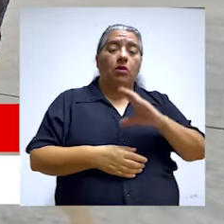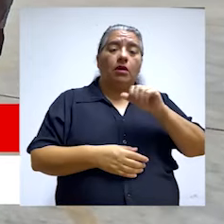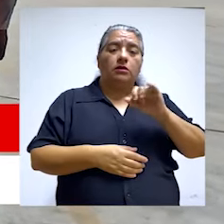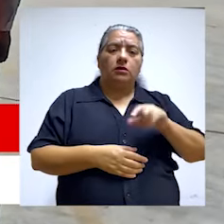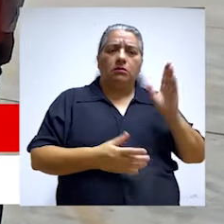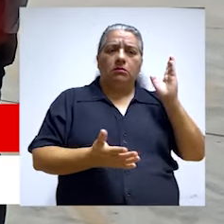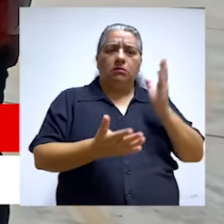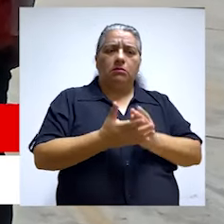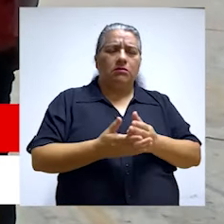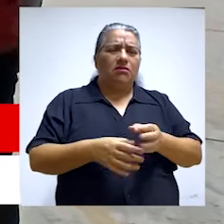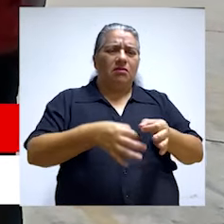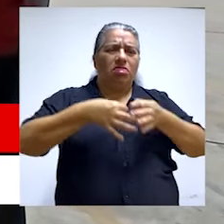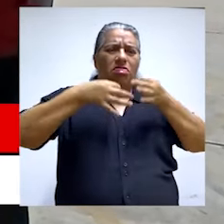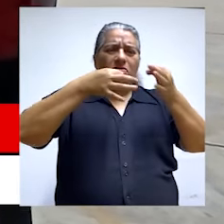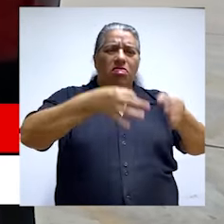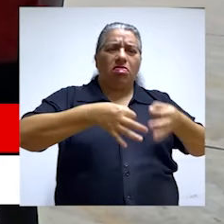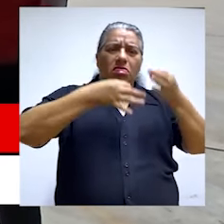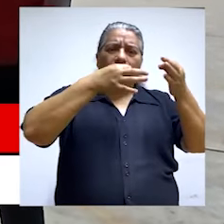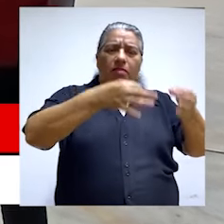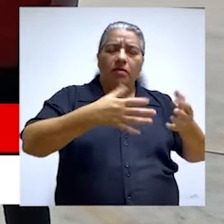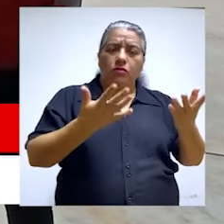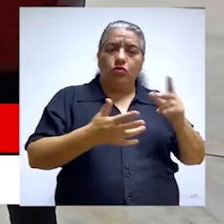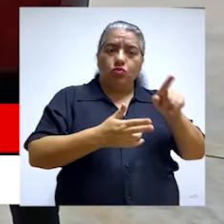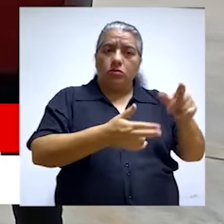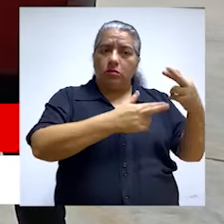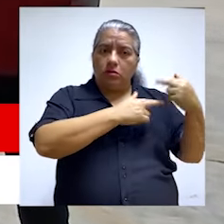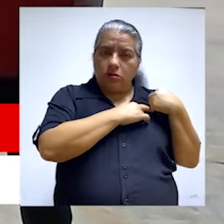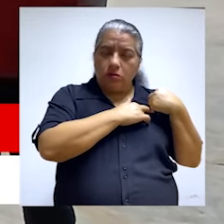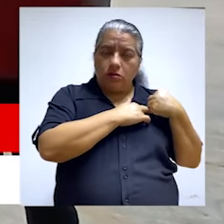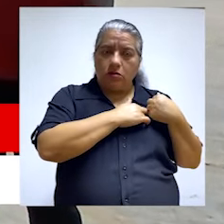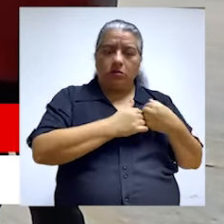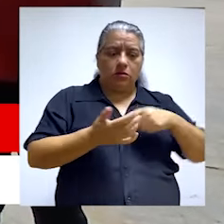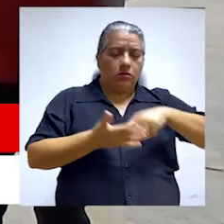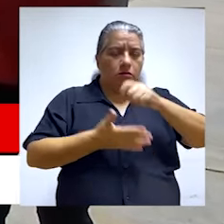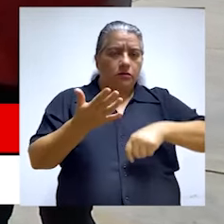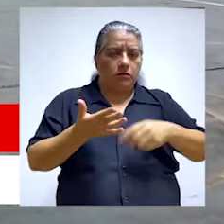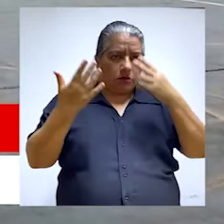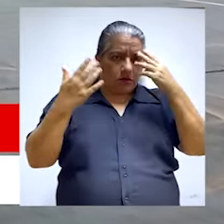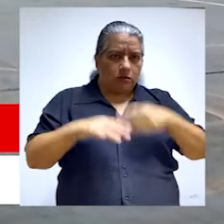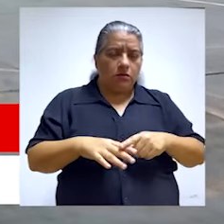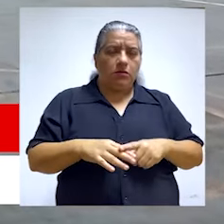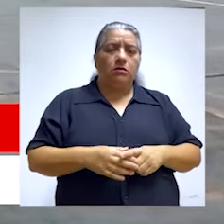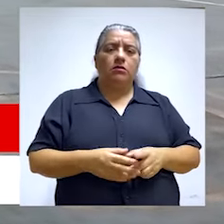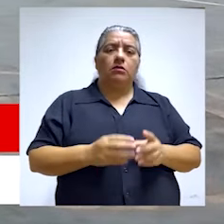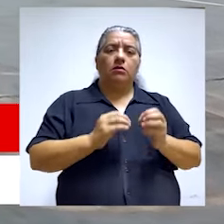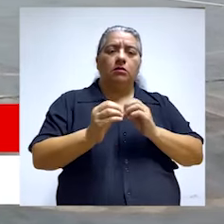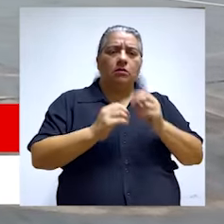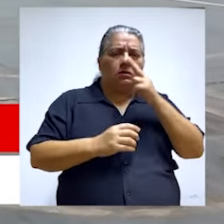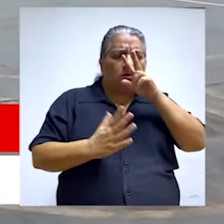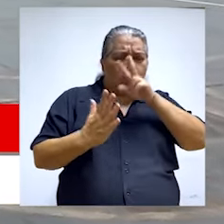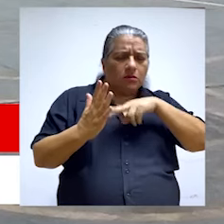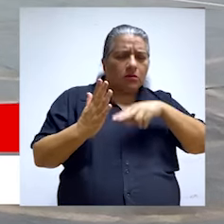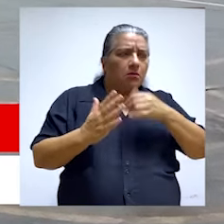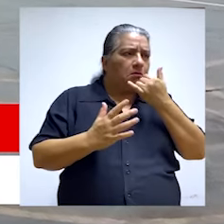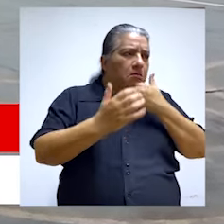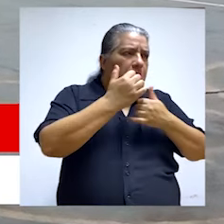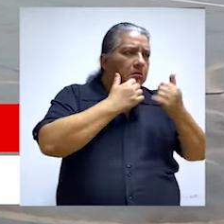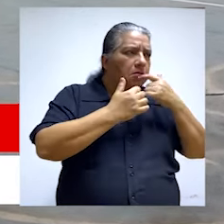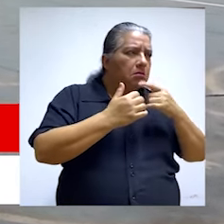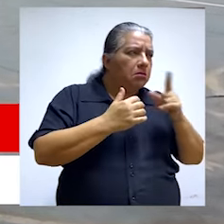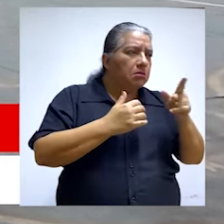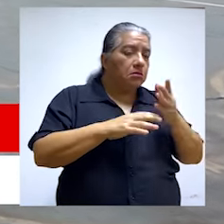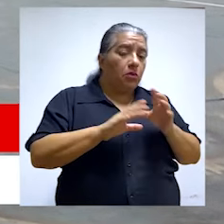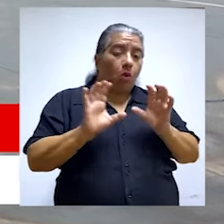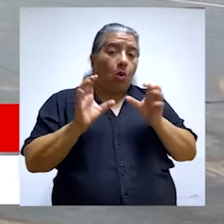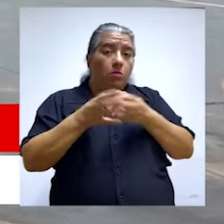penalidad estuvo asociada al retraso injustificado del cumplimiento de sus obligaciones contractuales relacionadas al levantamiento de las observaciones